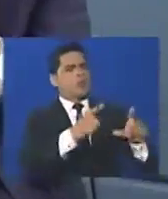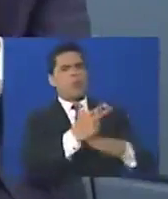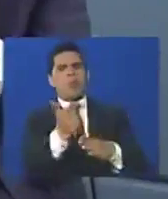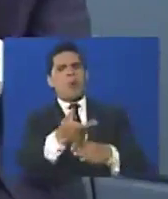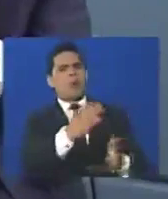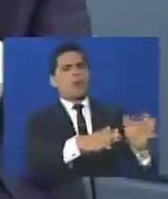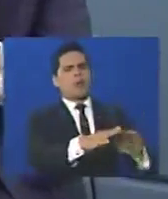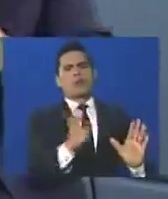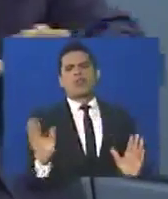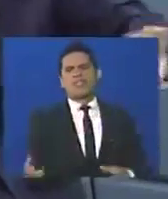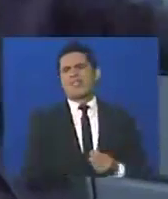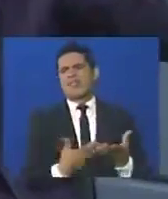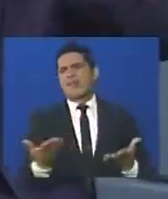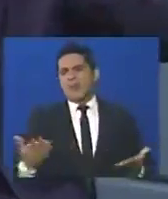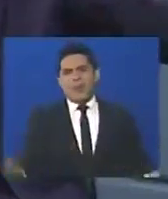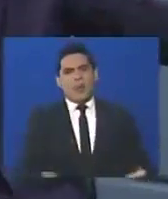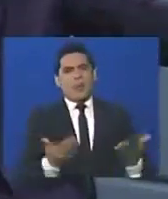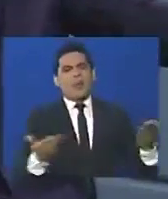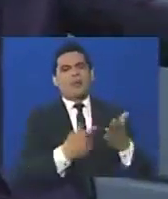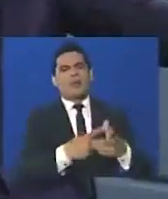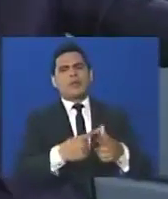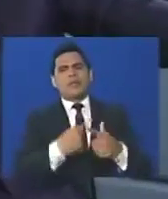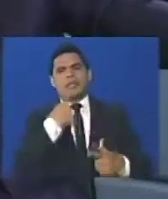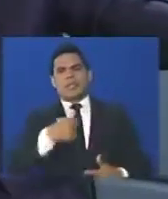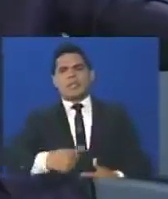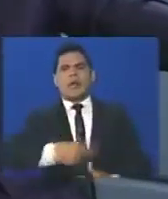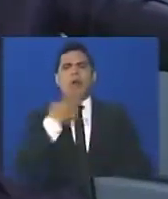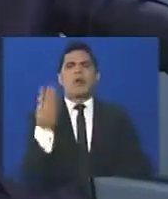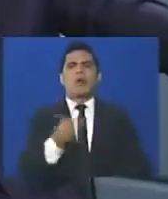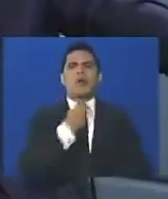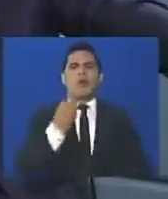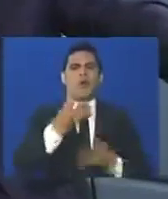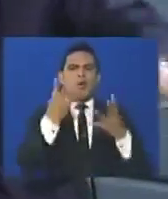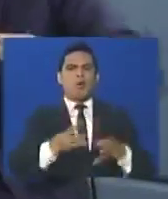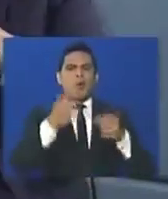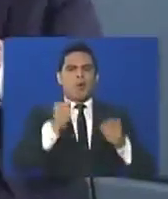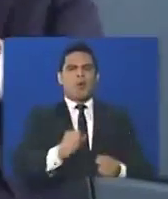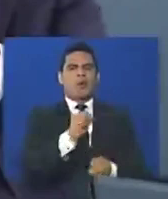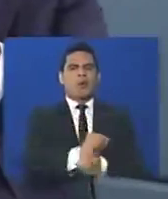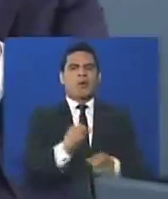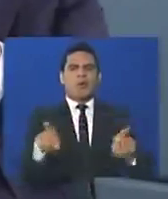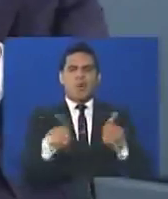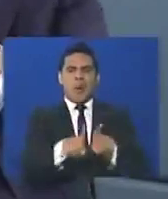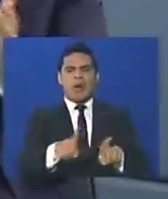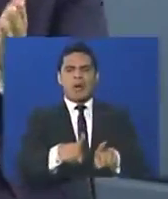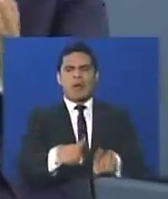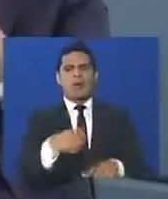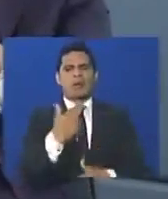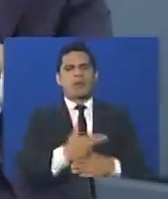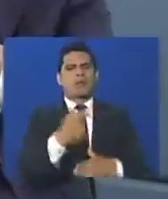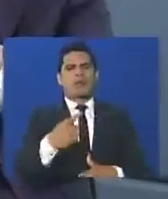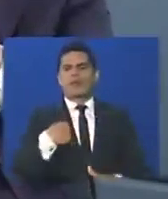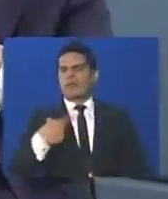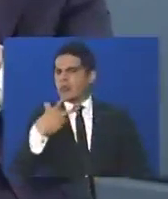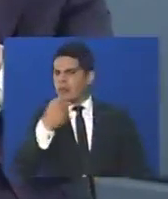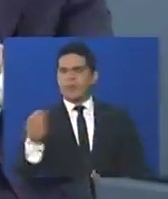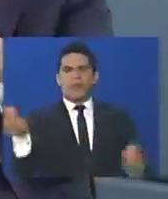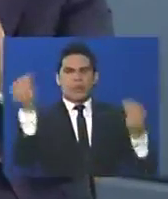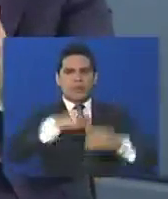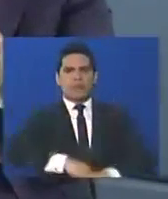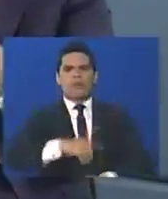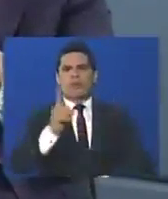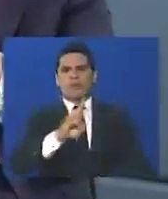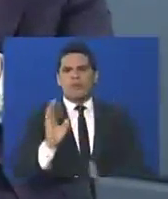convoca el diálogo, sigue auspiciando que se detenga a unos muchachos inocentes, y que se les impute como si fueran criminales, yo no puedo estar de acuerdo con eso,